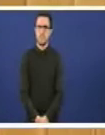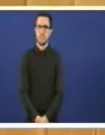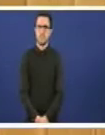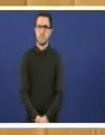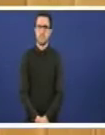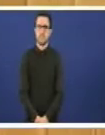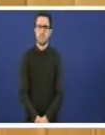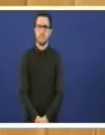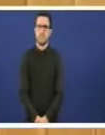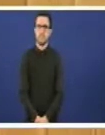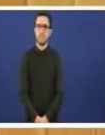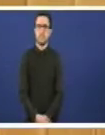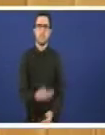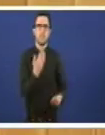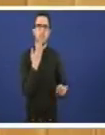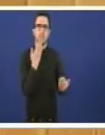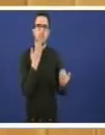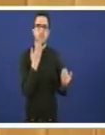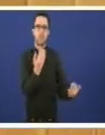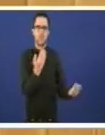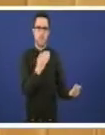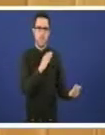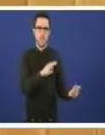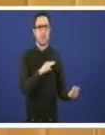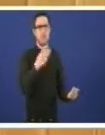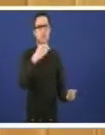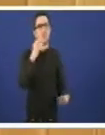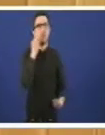Moitas gracias señora presidenta